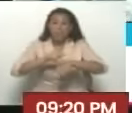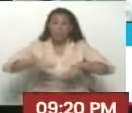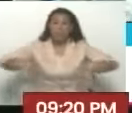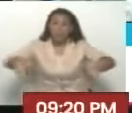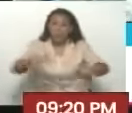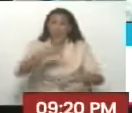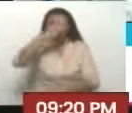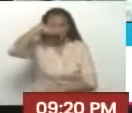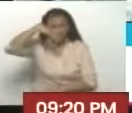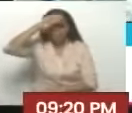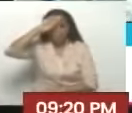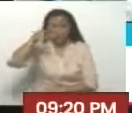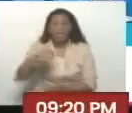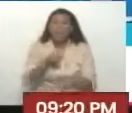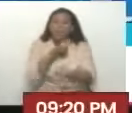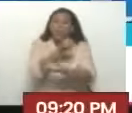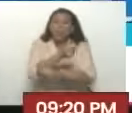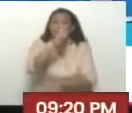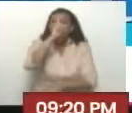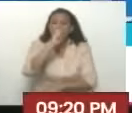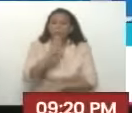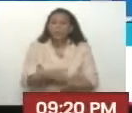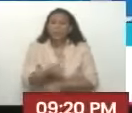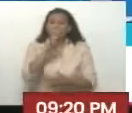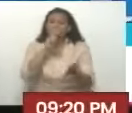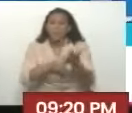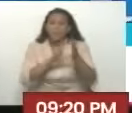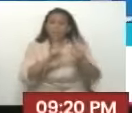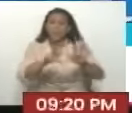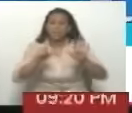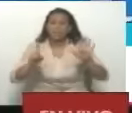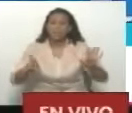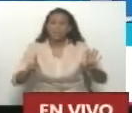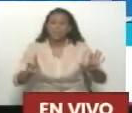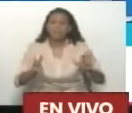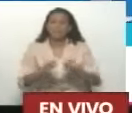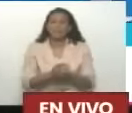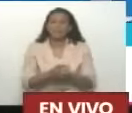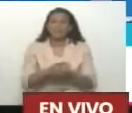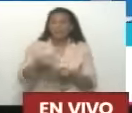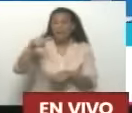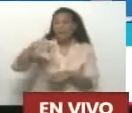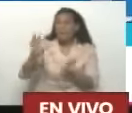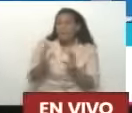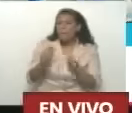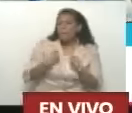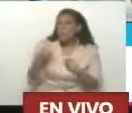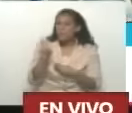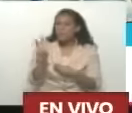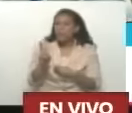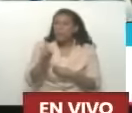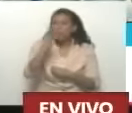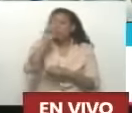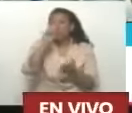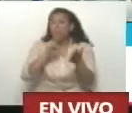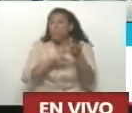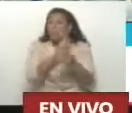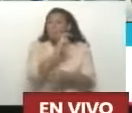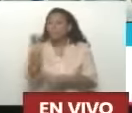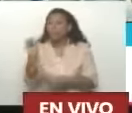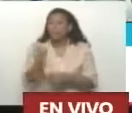Graja del Escuello. ¿Y te graduaste en qué año? En el 2017. ¿Y estás en Venezuela desde cuándo? Desde el 2020.